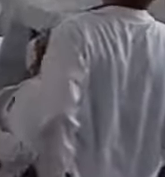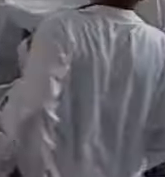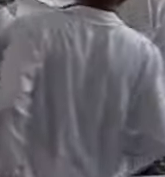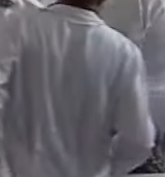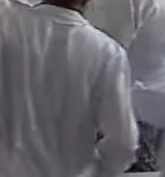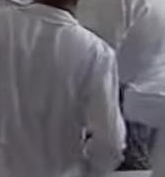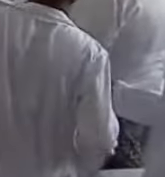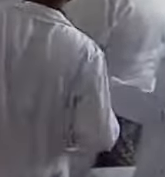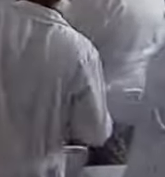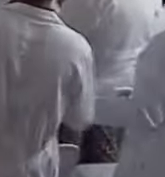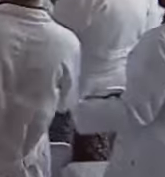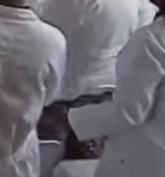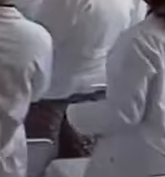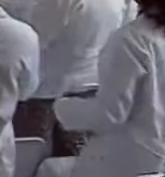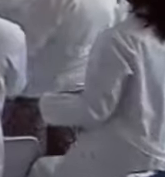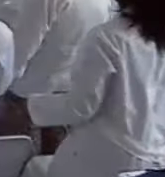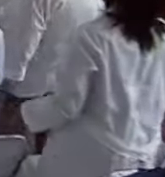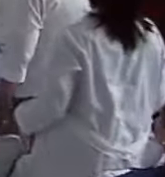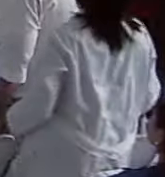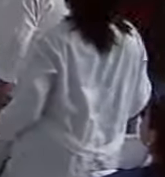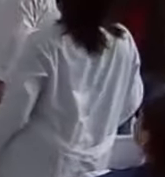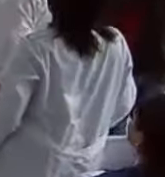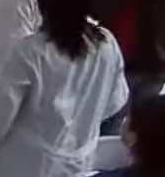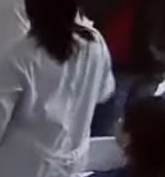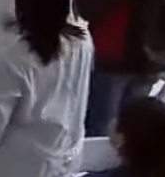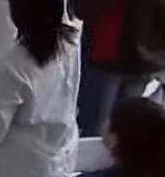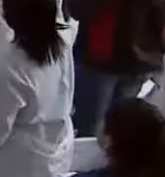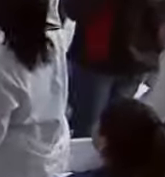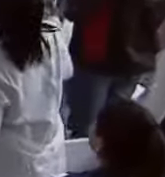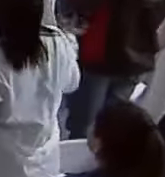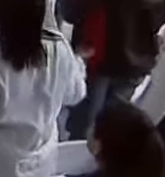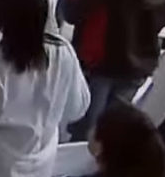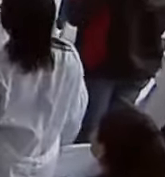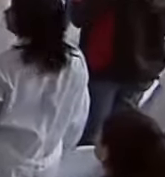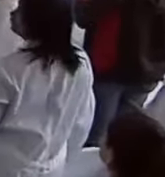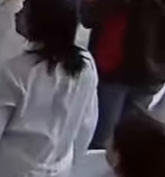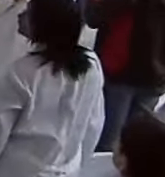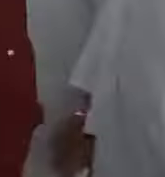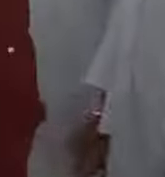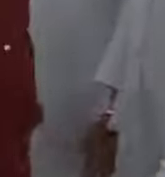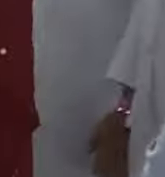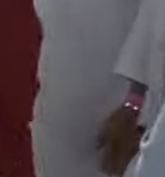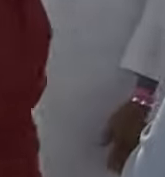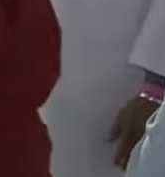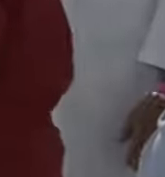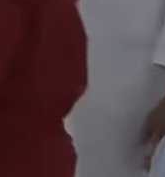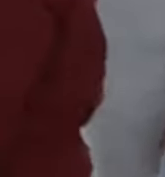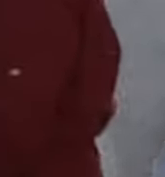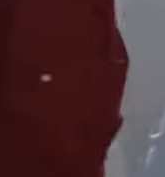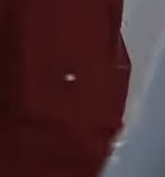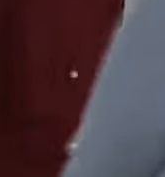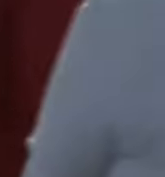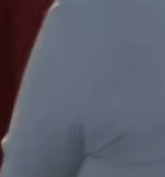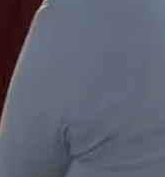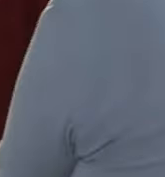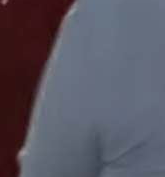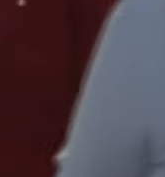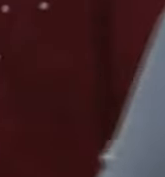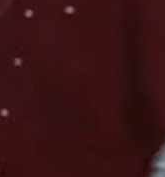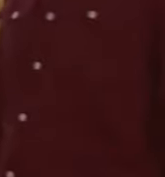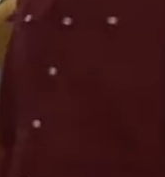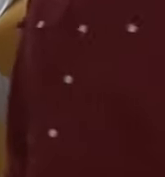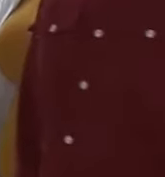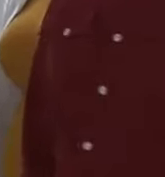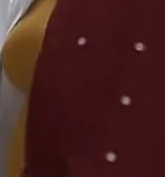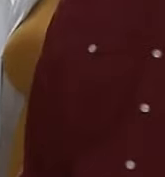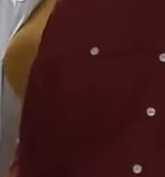diagnóstico integral y la sala de rehabilitación integral Ludovico Silva ubicado en el municipio de Libertador Parroquia Santa Rosalía